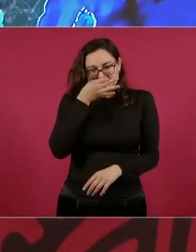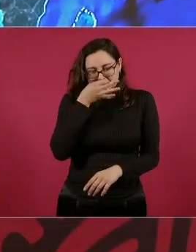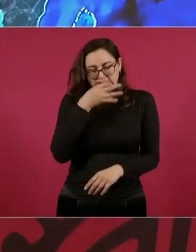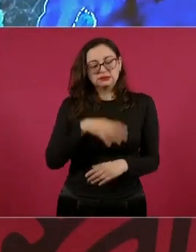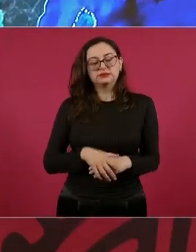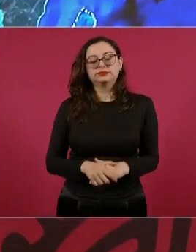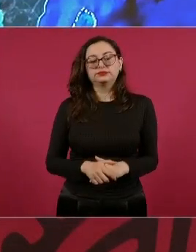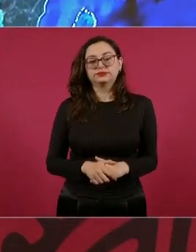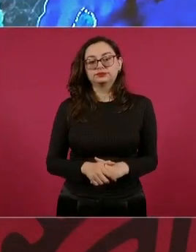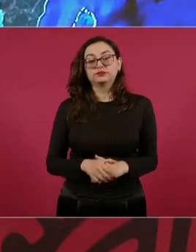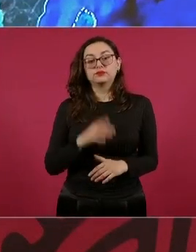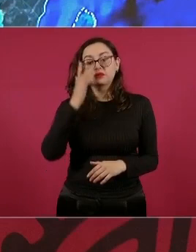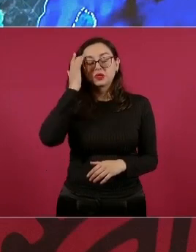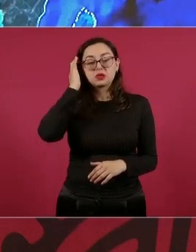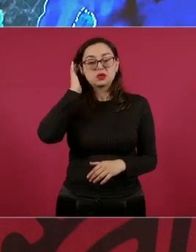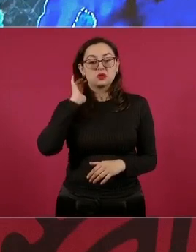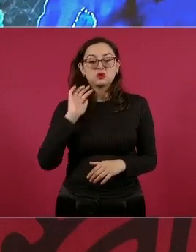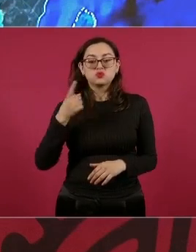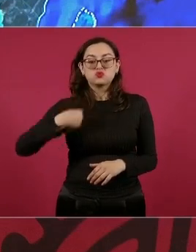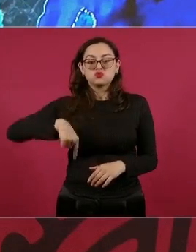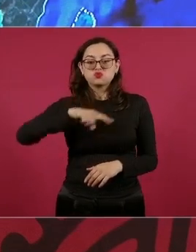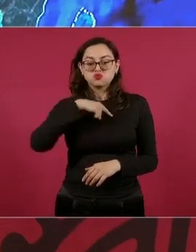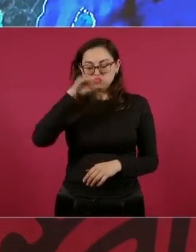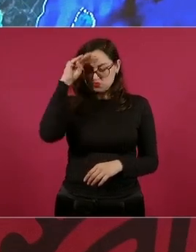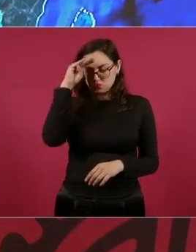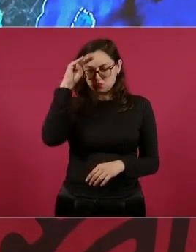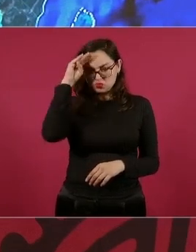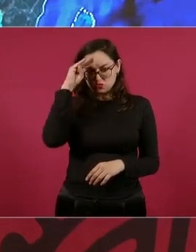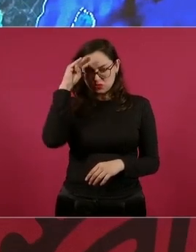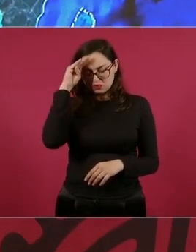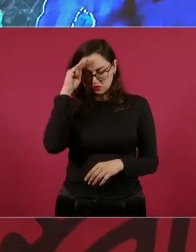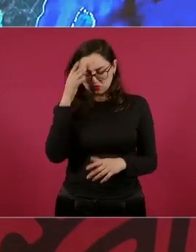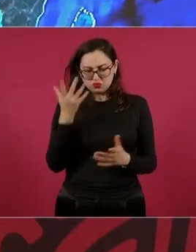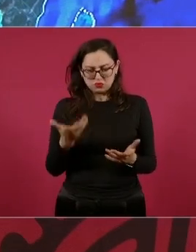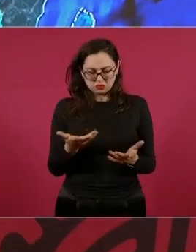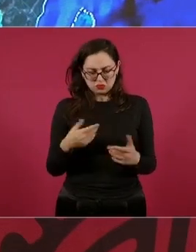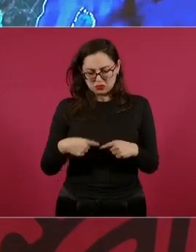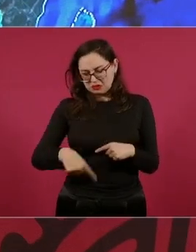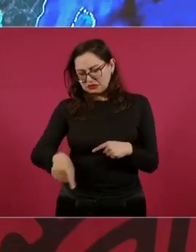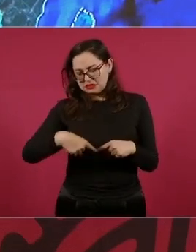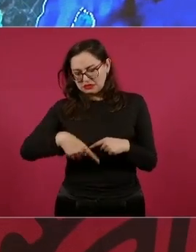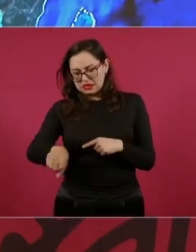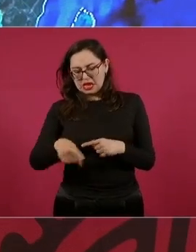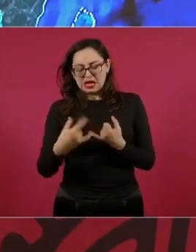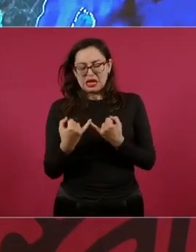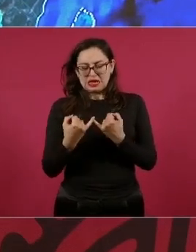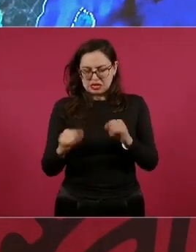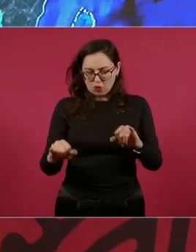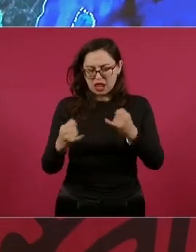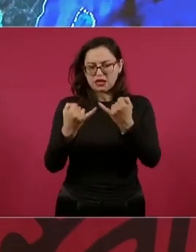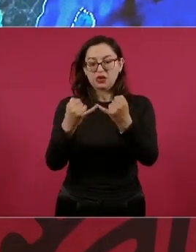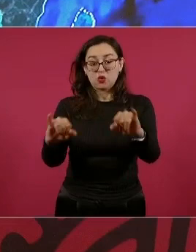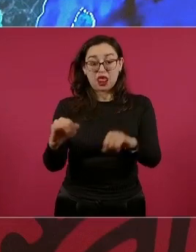Entonces, esperamos, tenemos dos fechas para inaugurar.